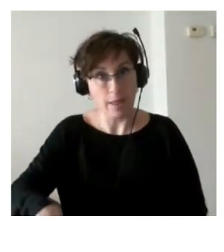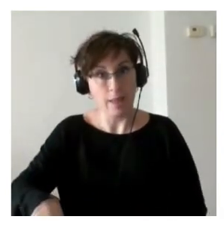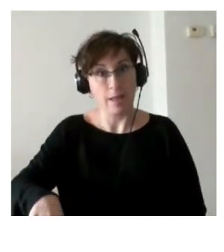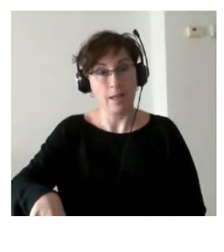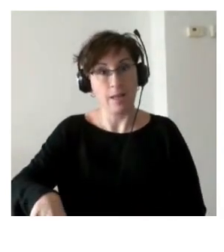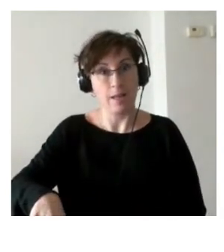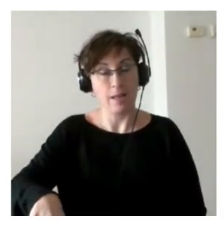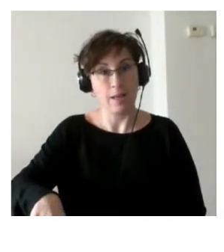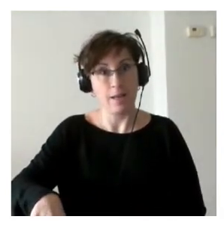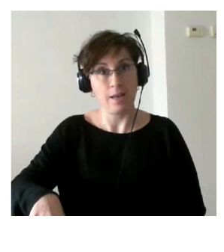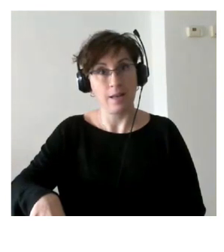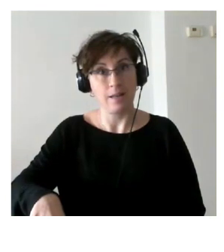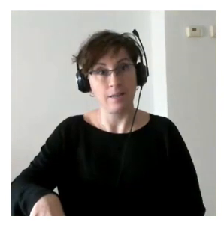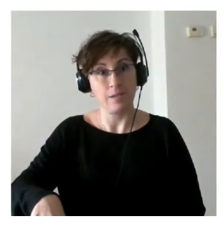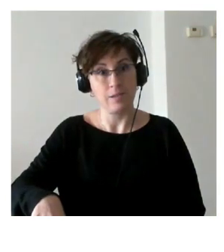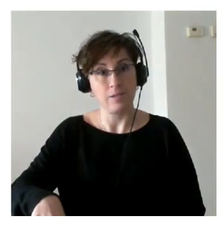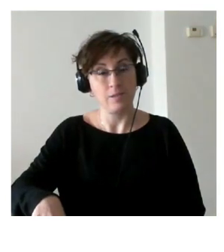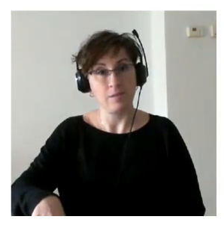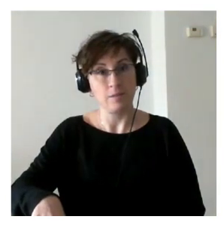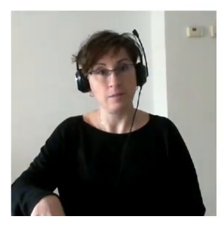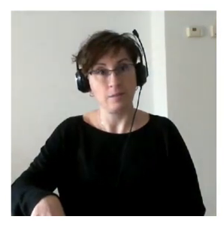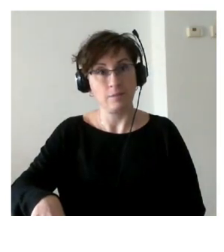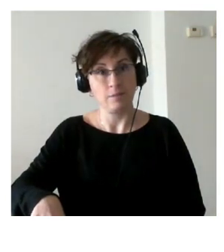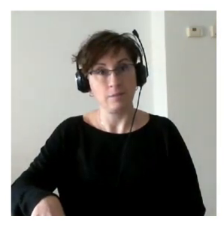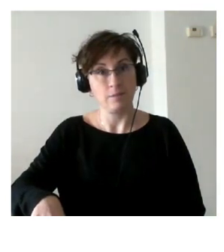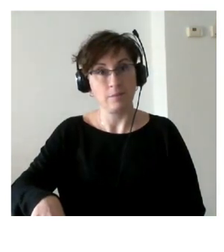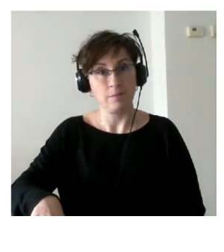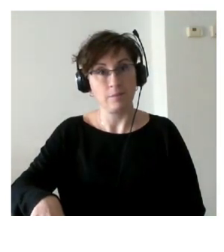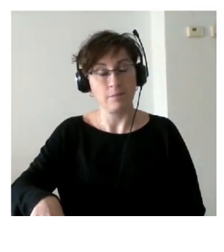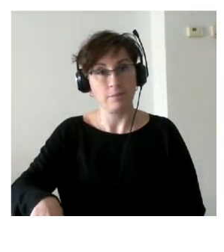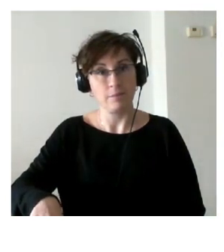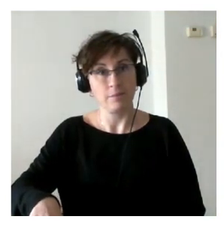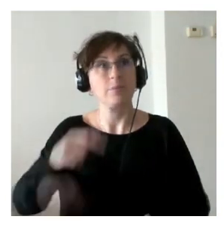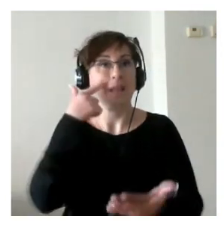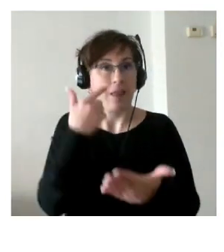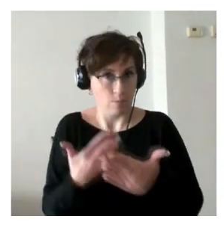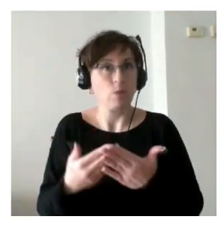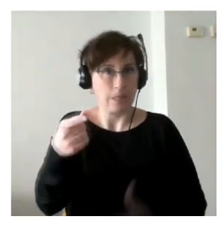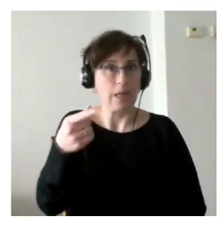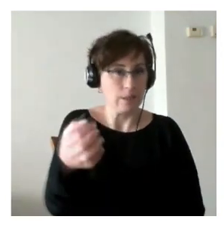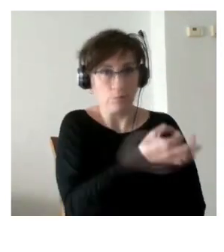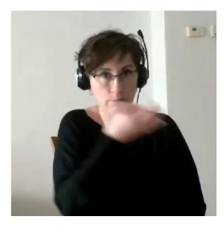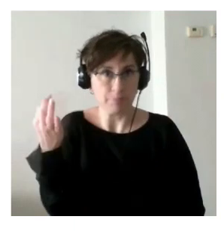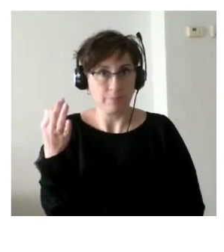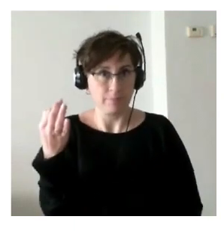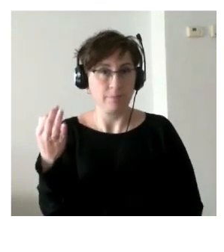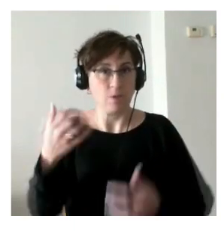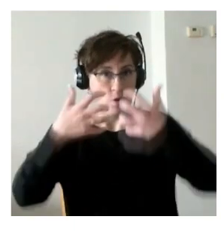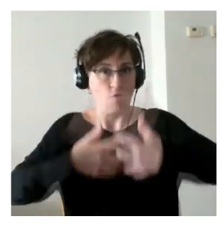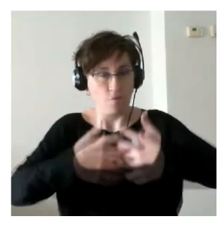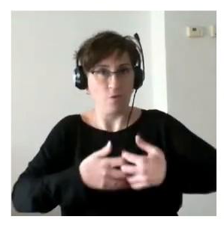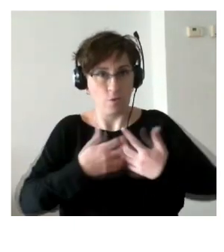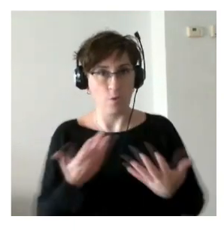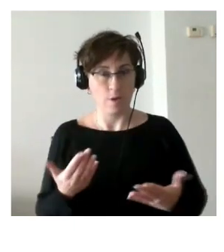pues se se demuestra que eso que eso tiene que eso tiene efecto ¿no? el que creemos en las personas y trabajamos